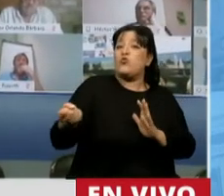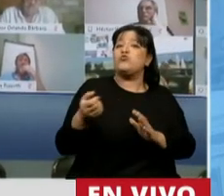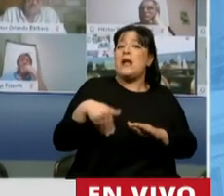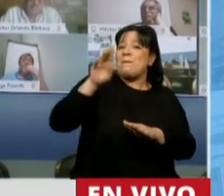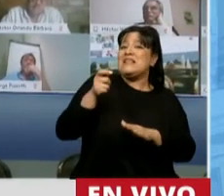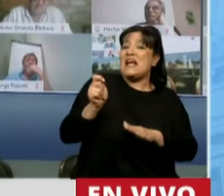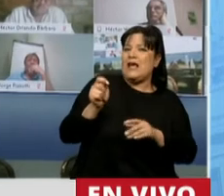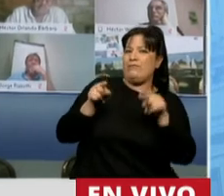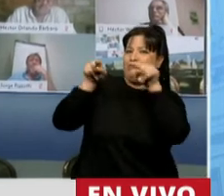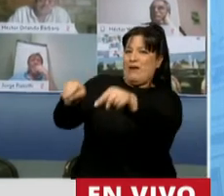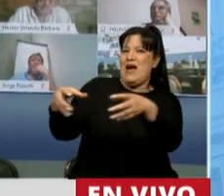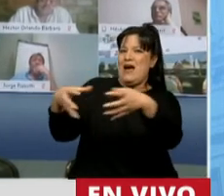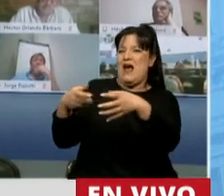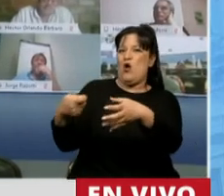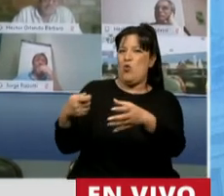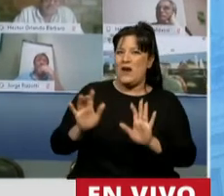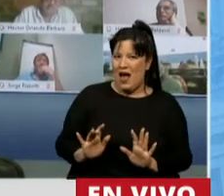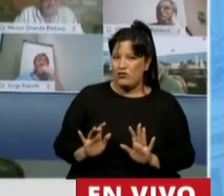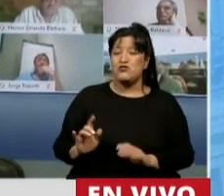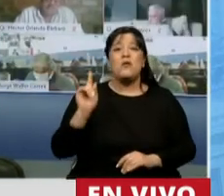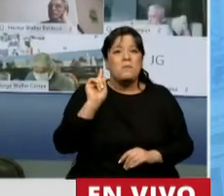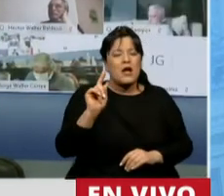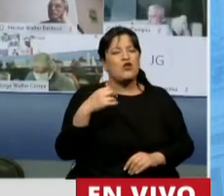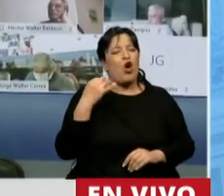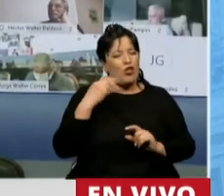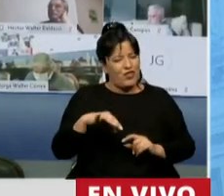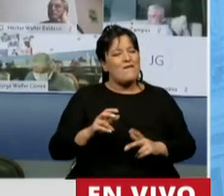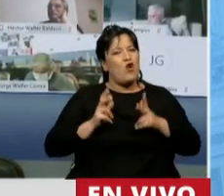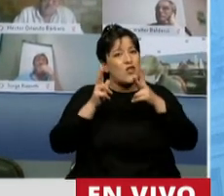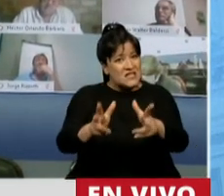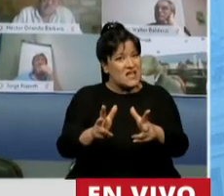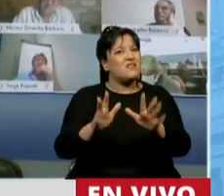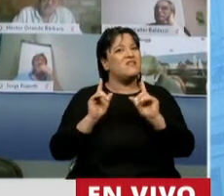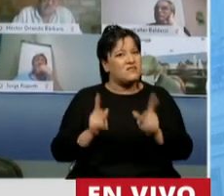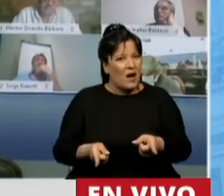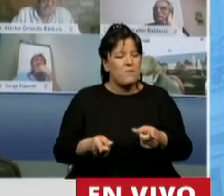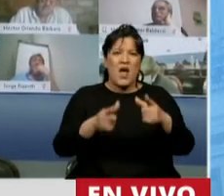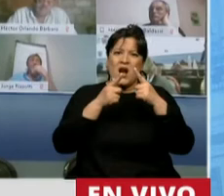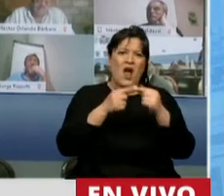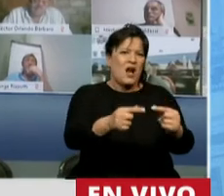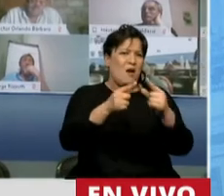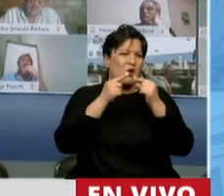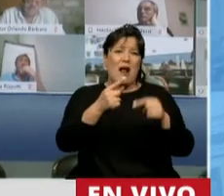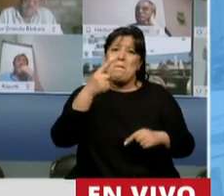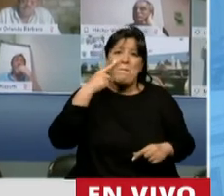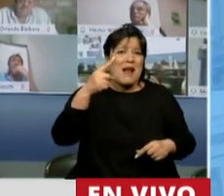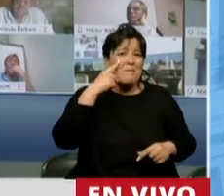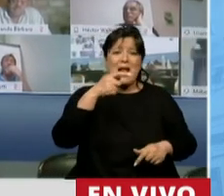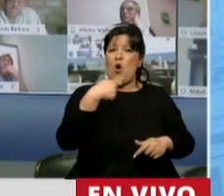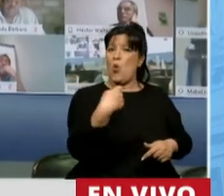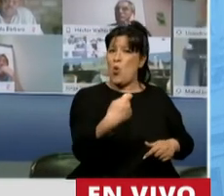puedo hacerme el distraído y no hacerme eco del reclamo de miles de jubilados que el día de ayer